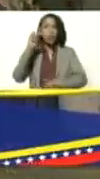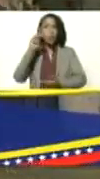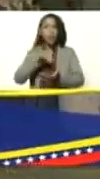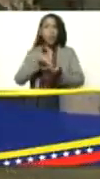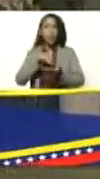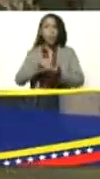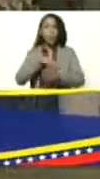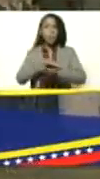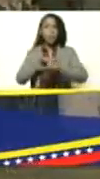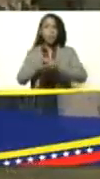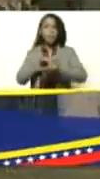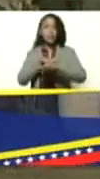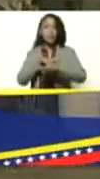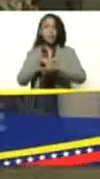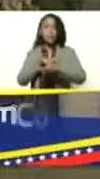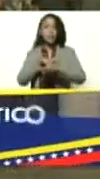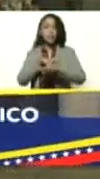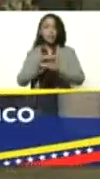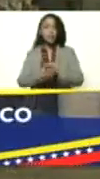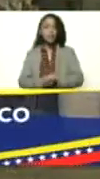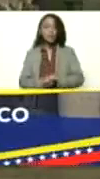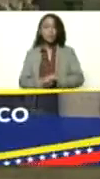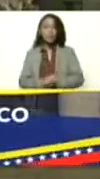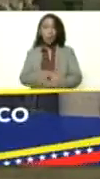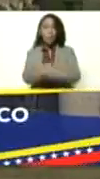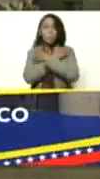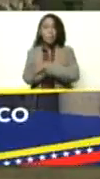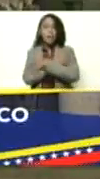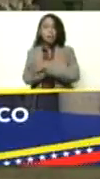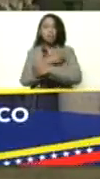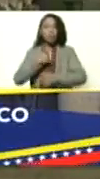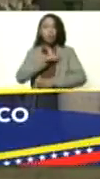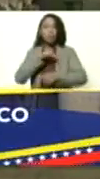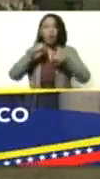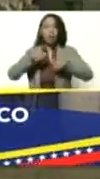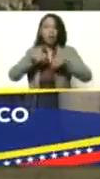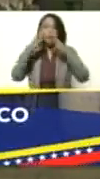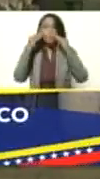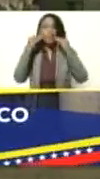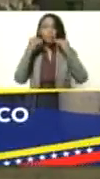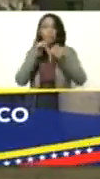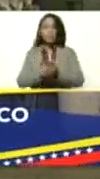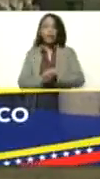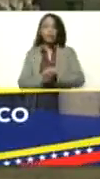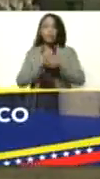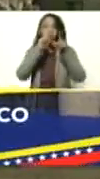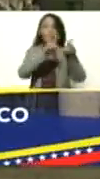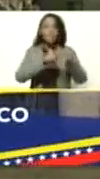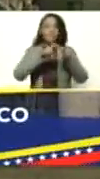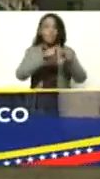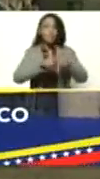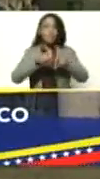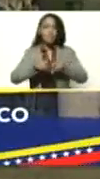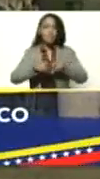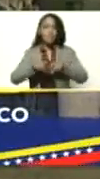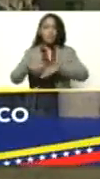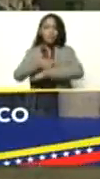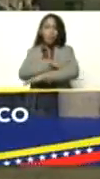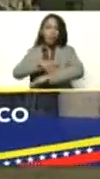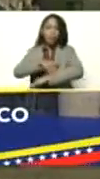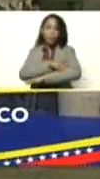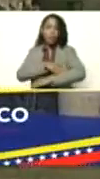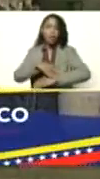Ministro Castro Soteldo. Gran abrazo. Acá nos encontramos en una experiencia agroproductiva urbana,